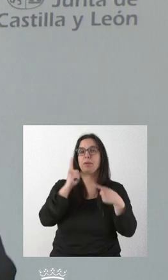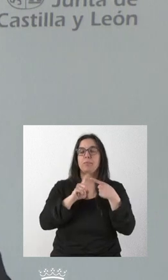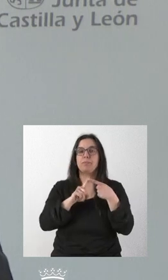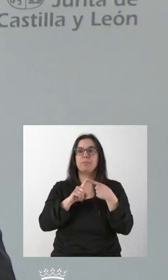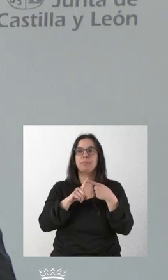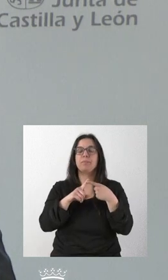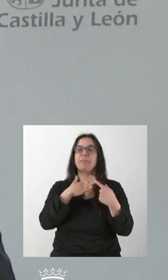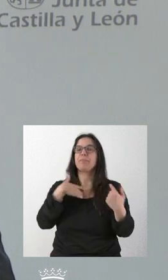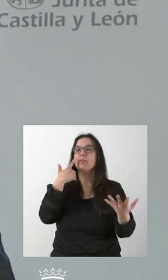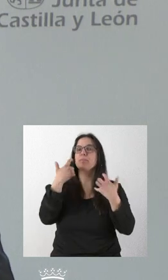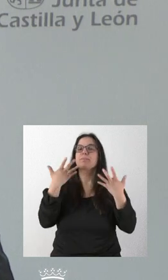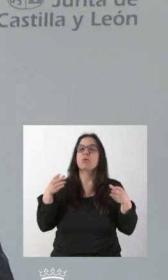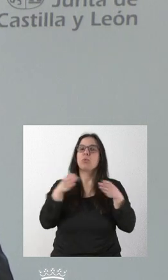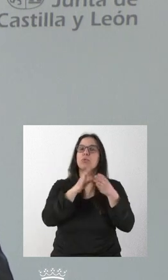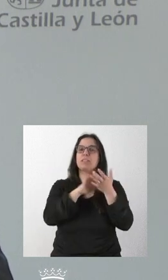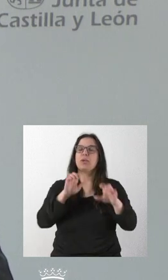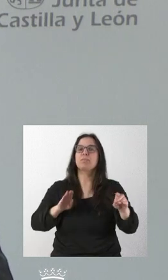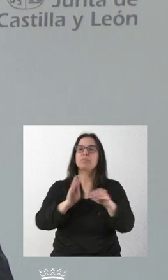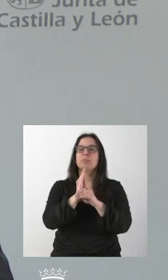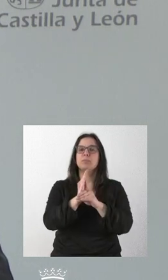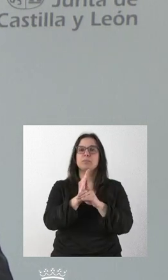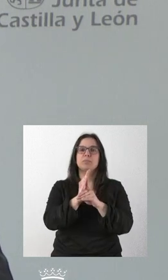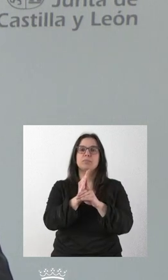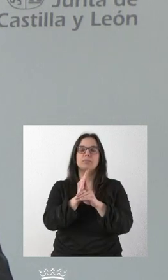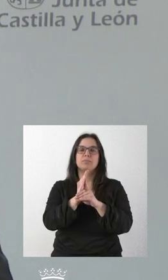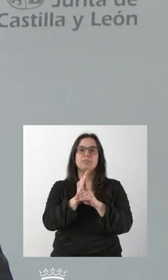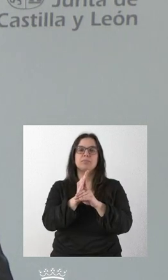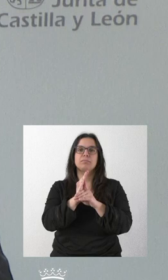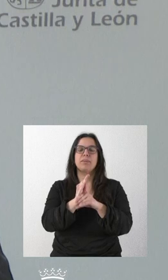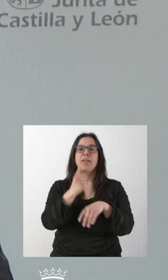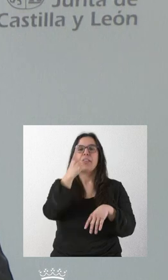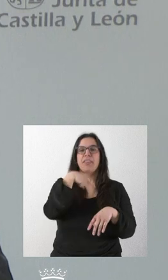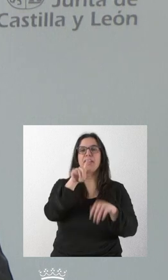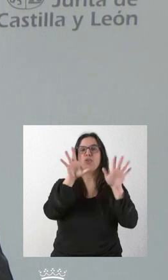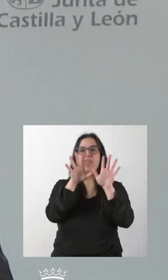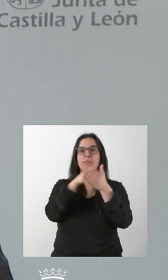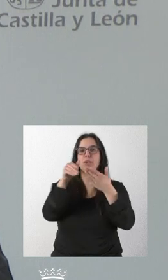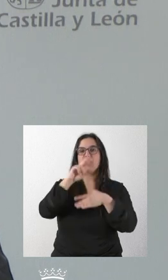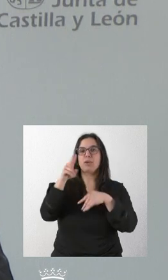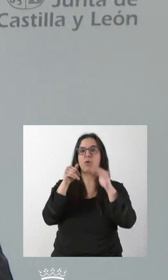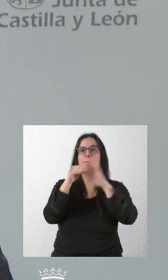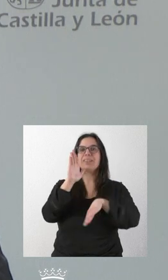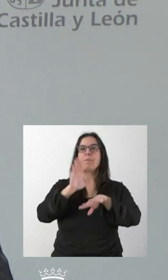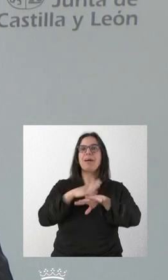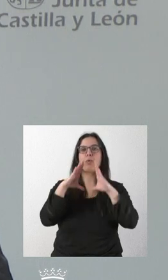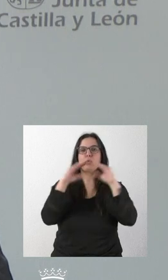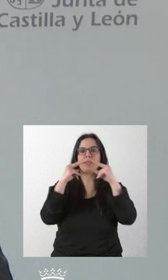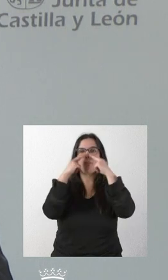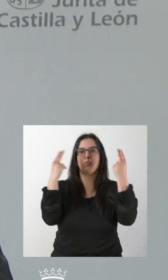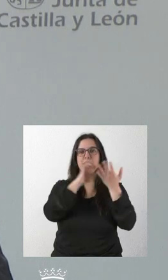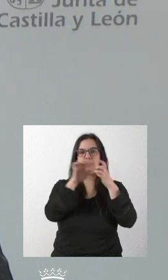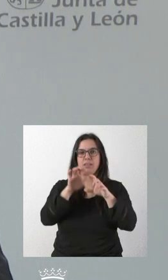quiero destacar que la Junta invierte más de 110 millones de euros en las universidades públicas de Castilla y León